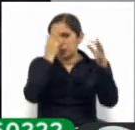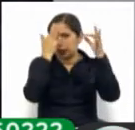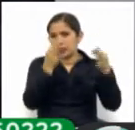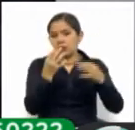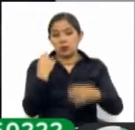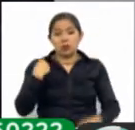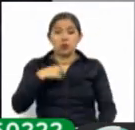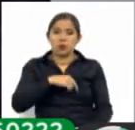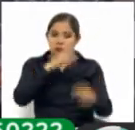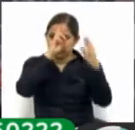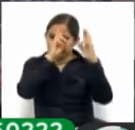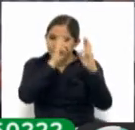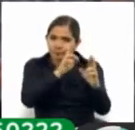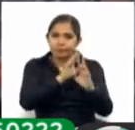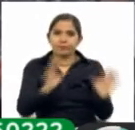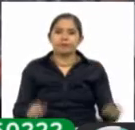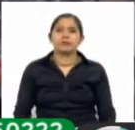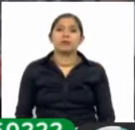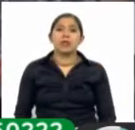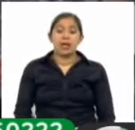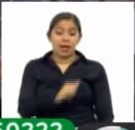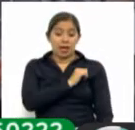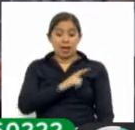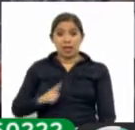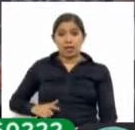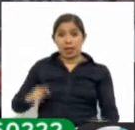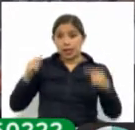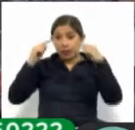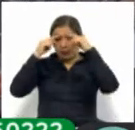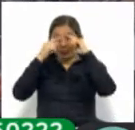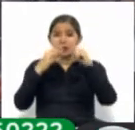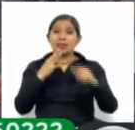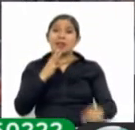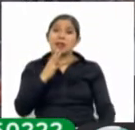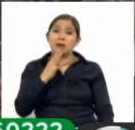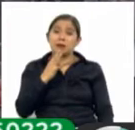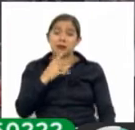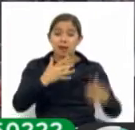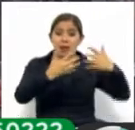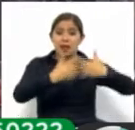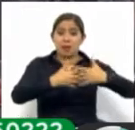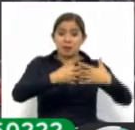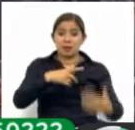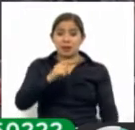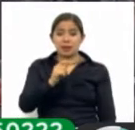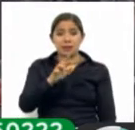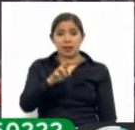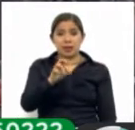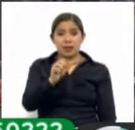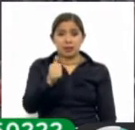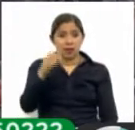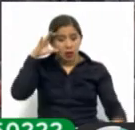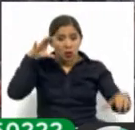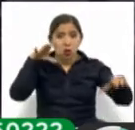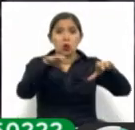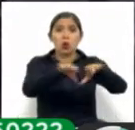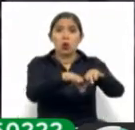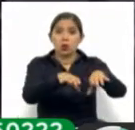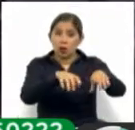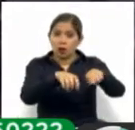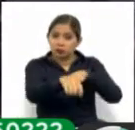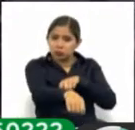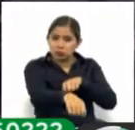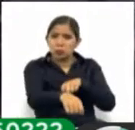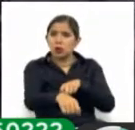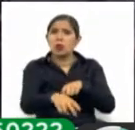tenemos que respetar. Luis Sevilla dijo que la rescisión de contrato con Terza no es ilegal, porque la firma acumuló multas que